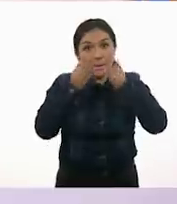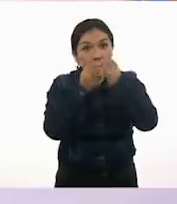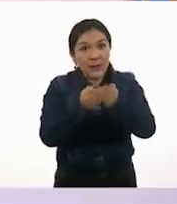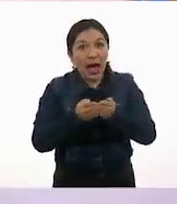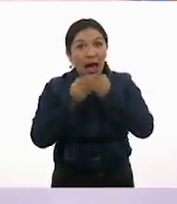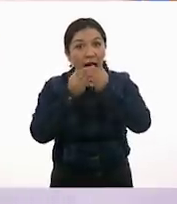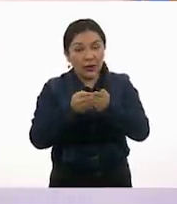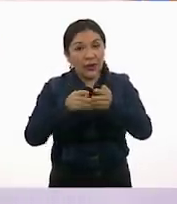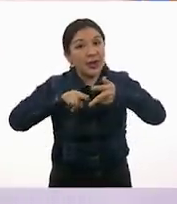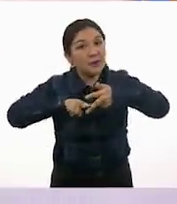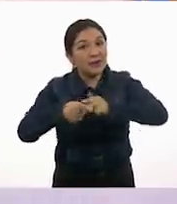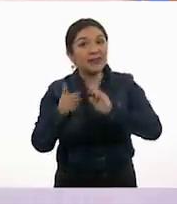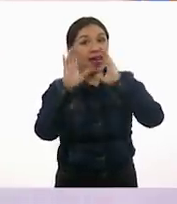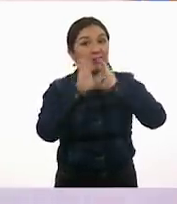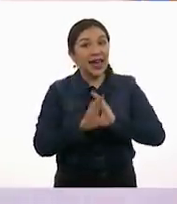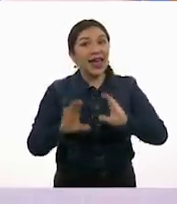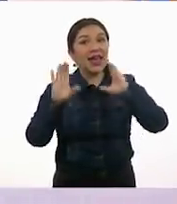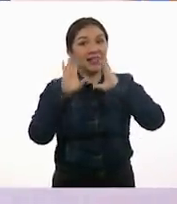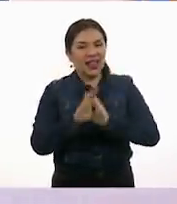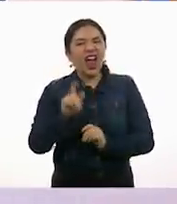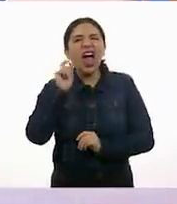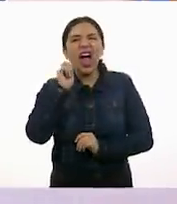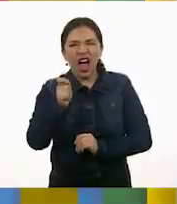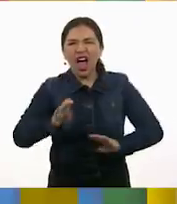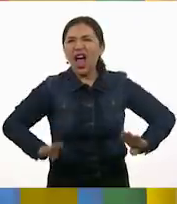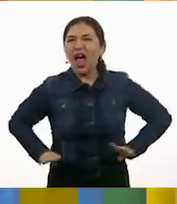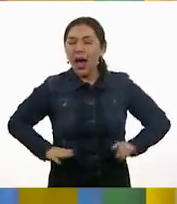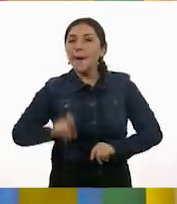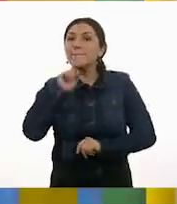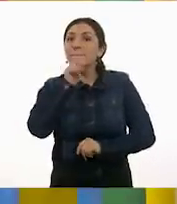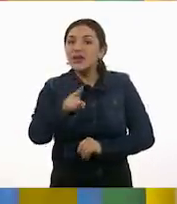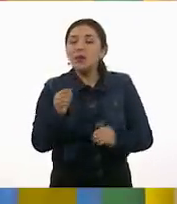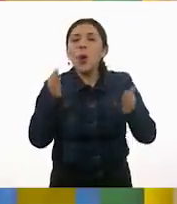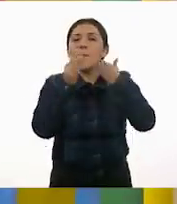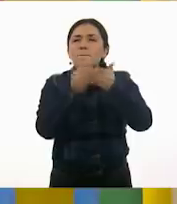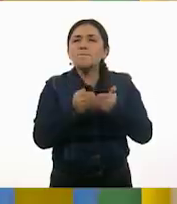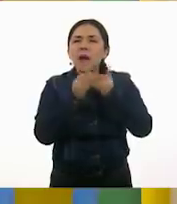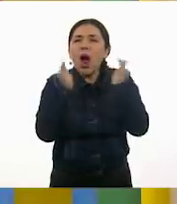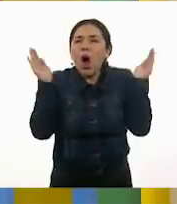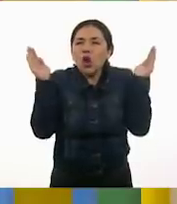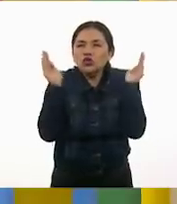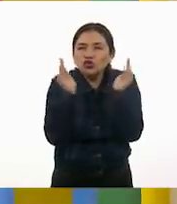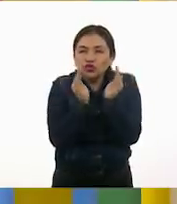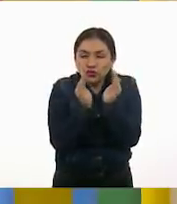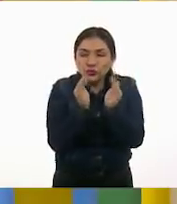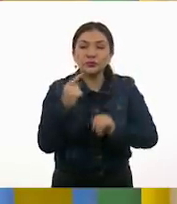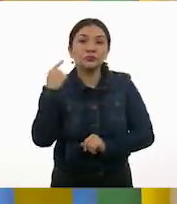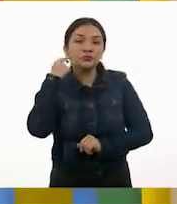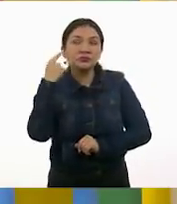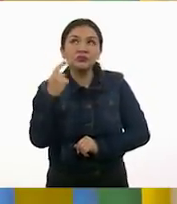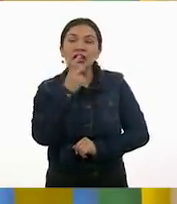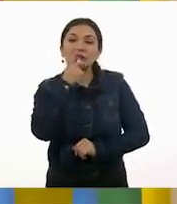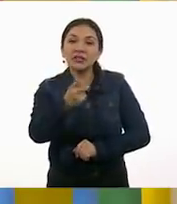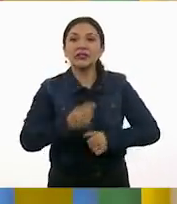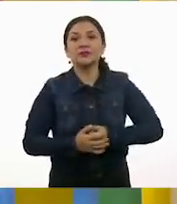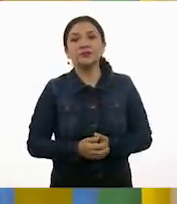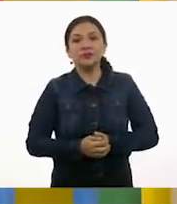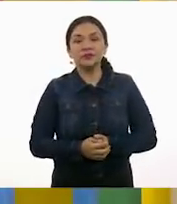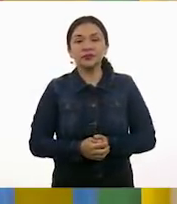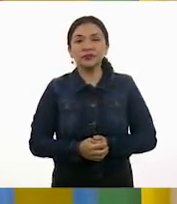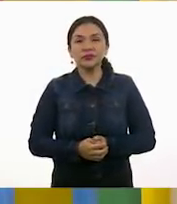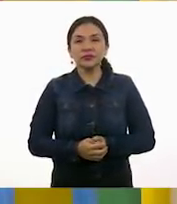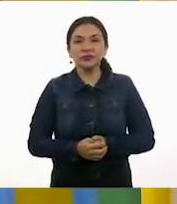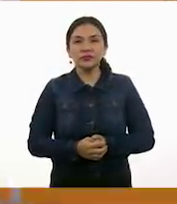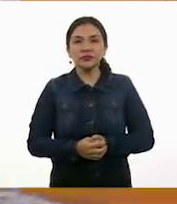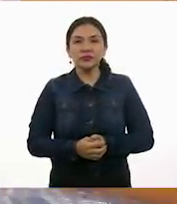esta canción tiene que ver justamente con un barco chiquito. Y dice más o menos así.